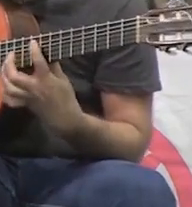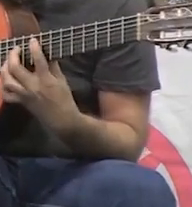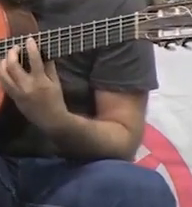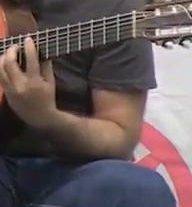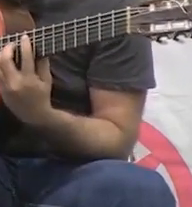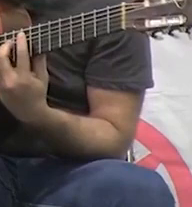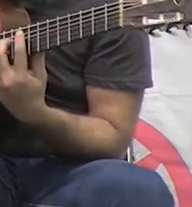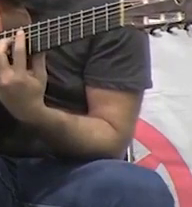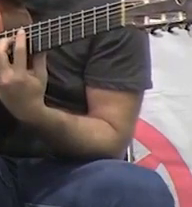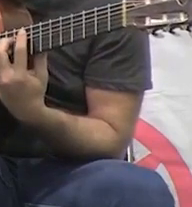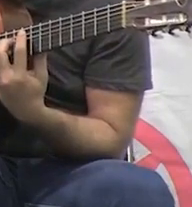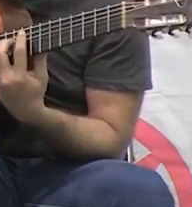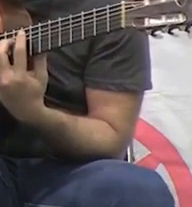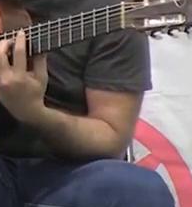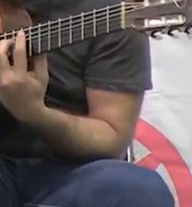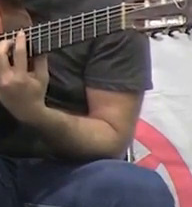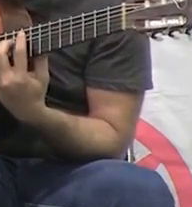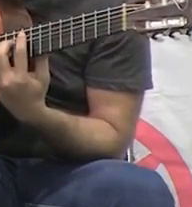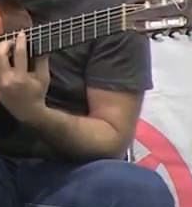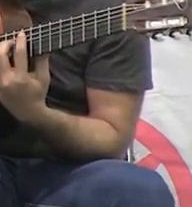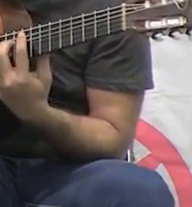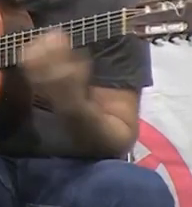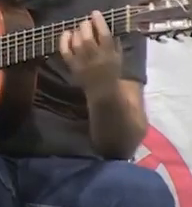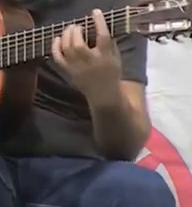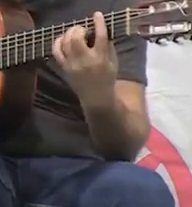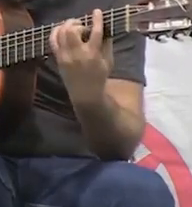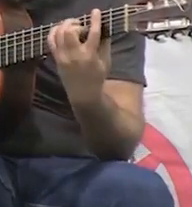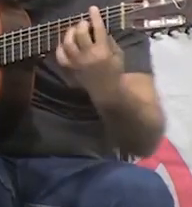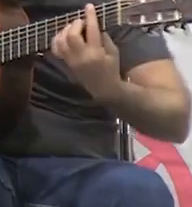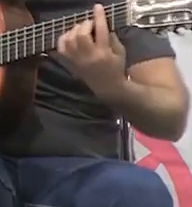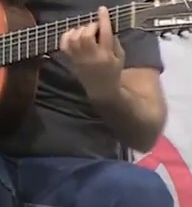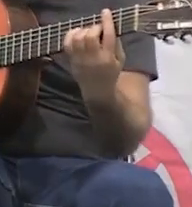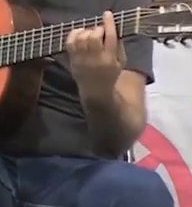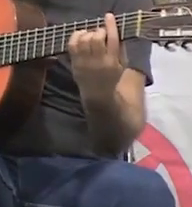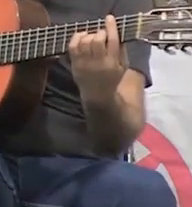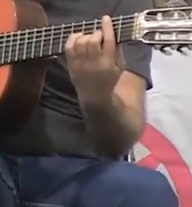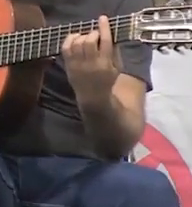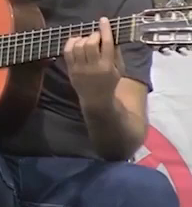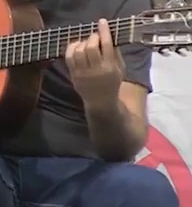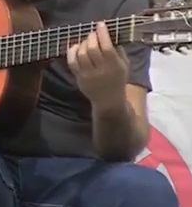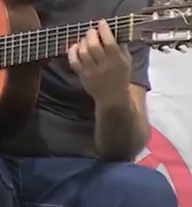Arromalei, cum tan tumul navei